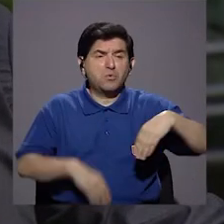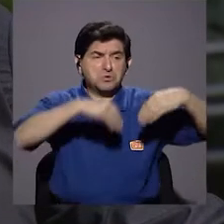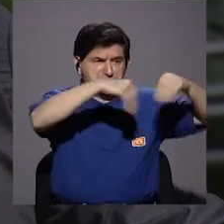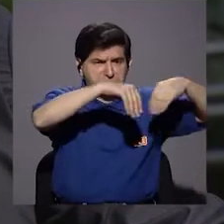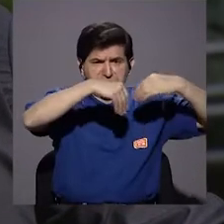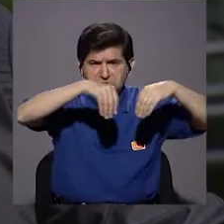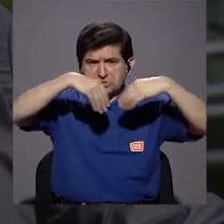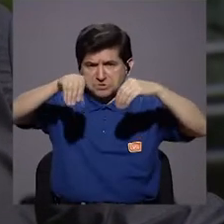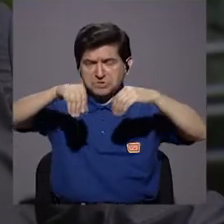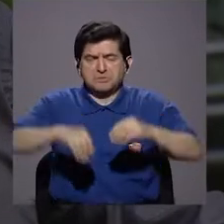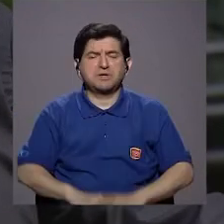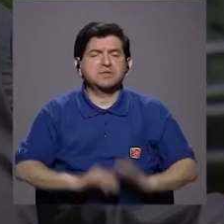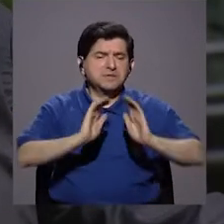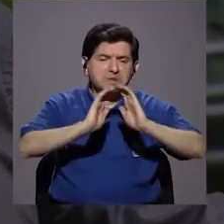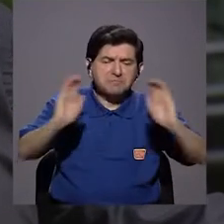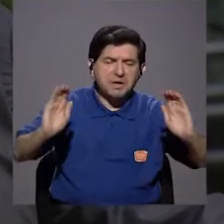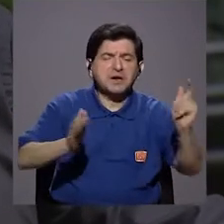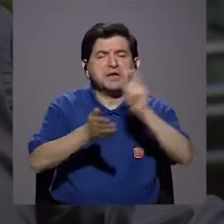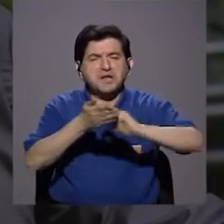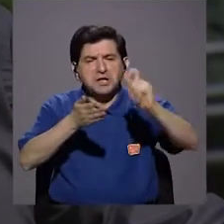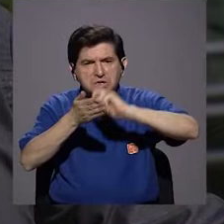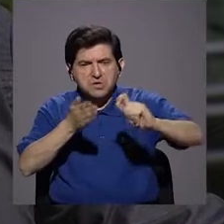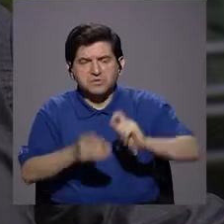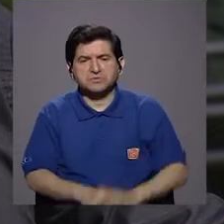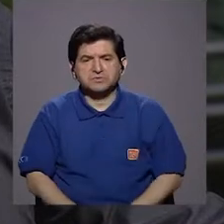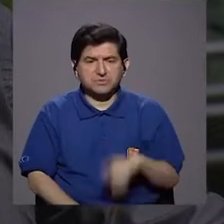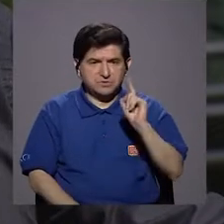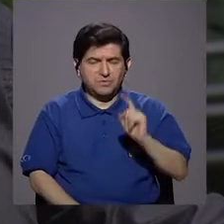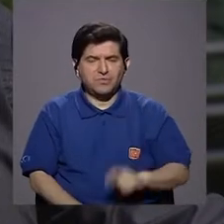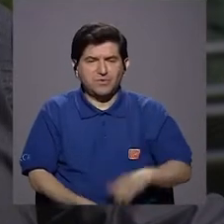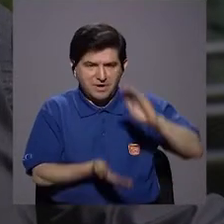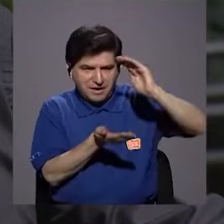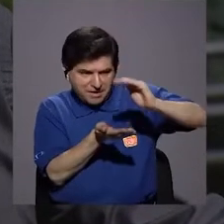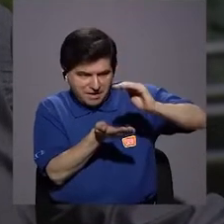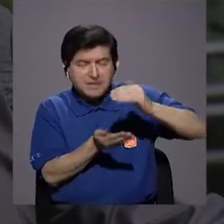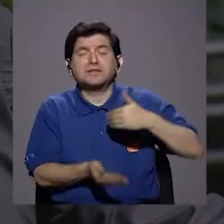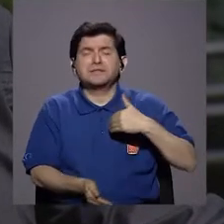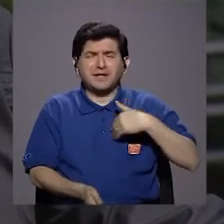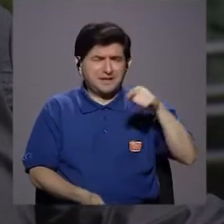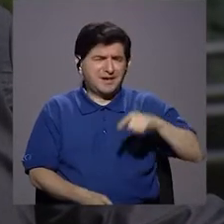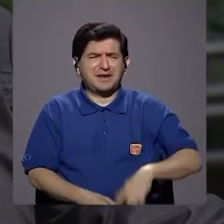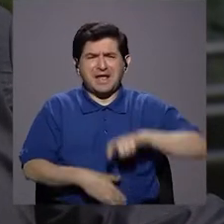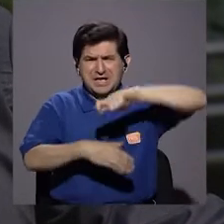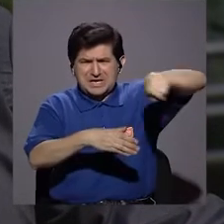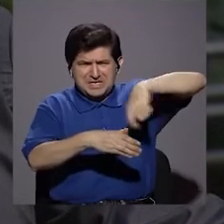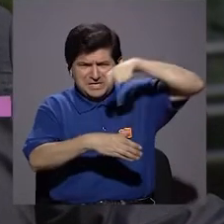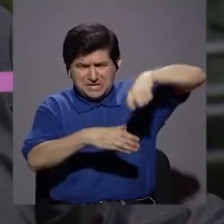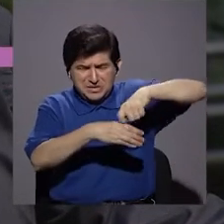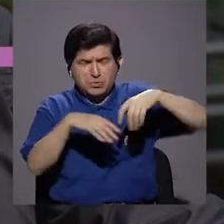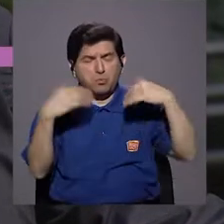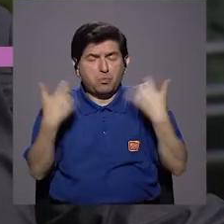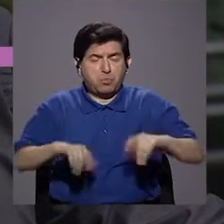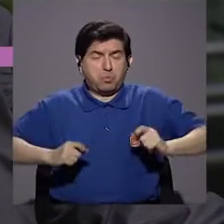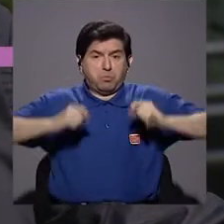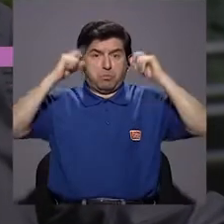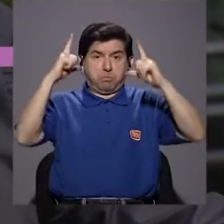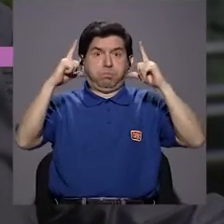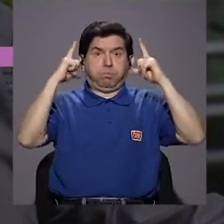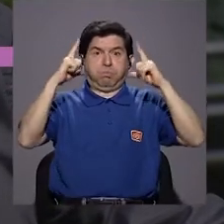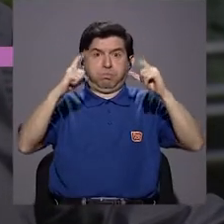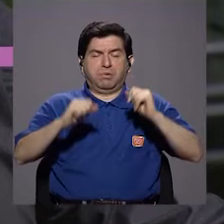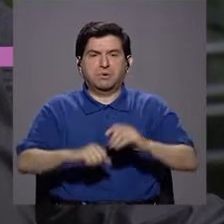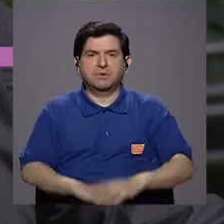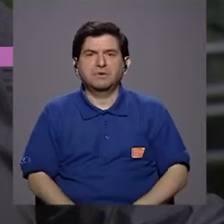venden para niños o en la escuela... Sí, los de cajita. Exacto, tienen unas cantidades de azúcar que son realmente impresionantes. El